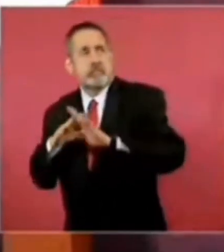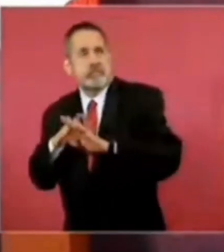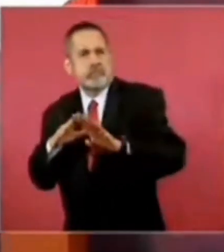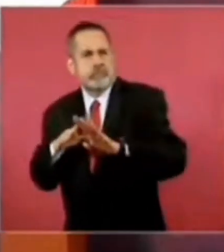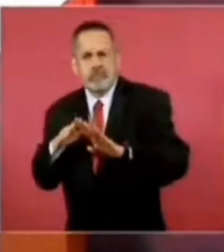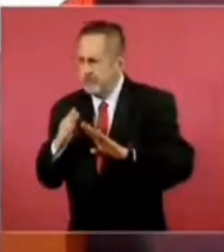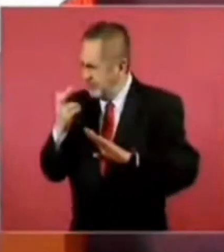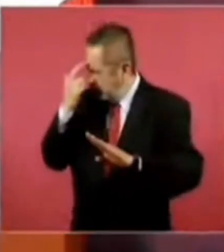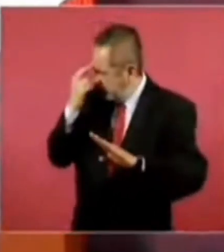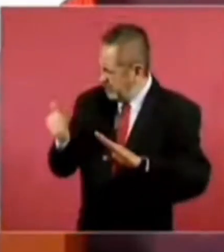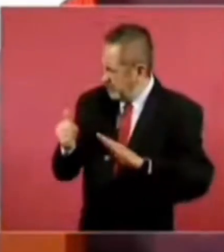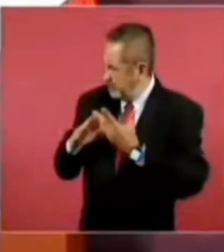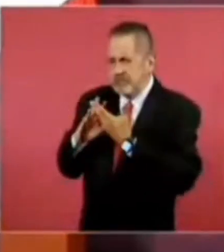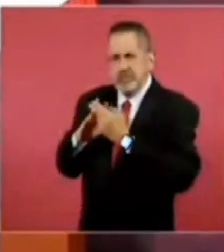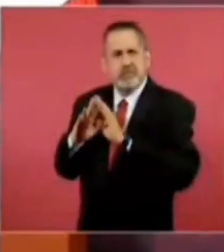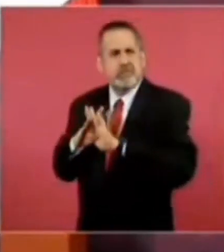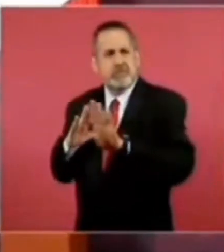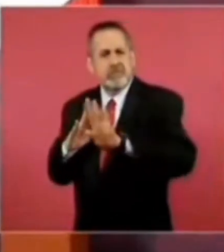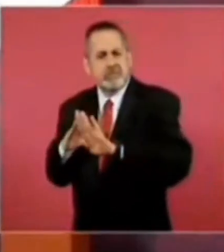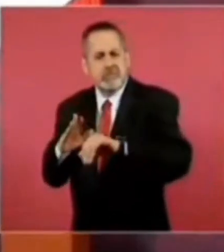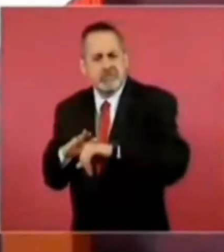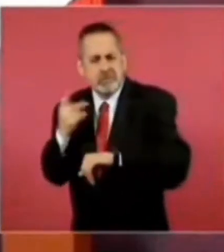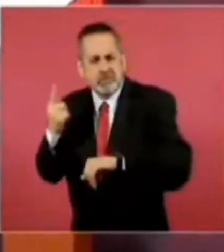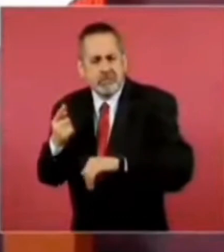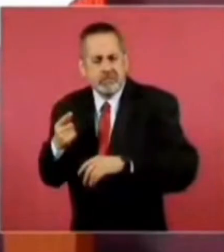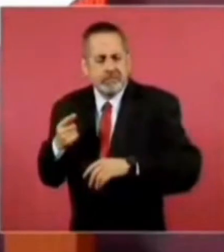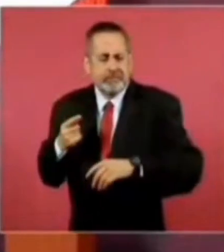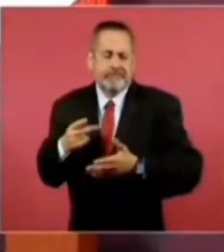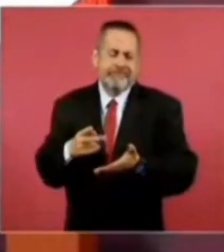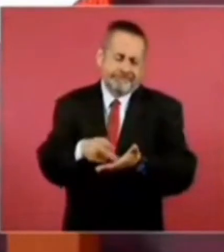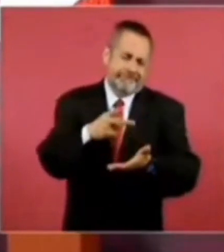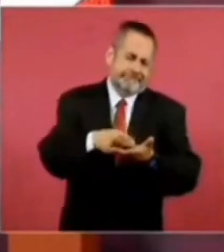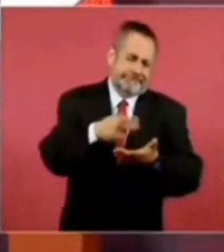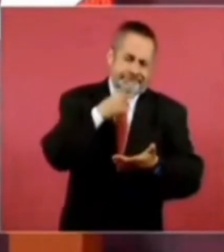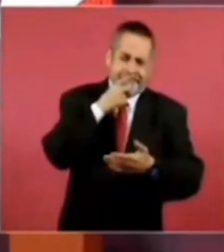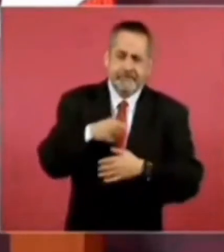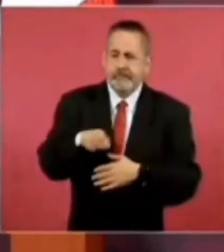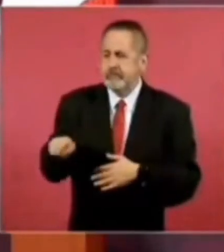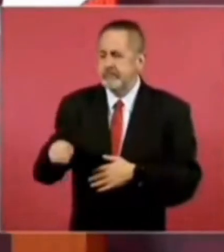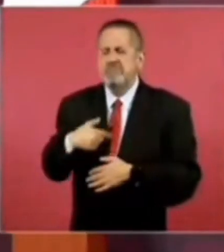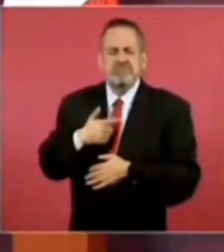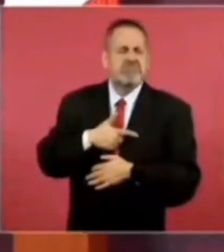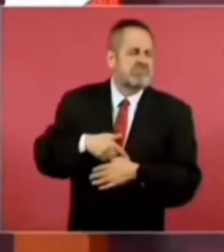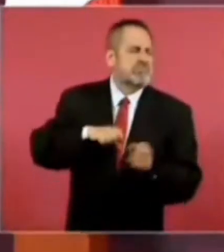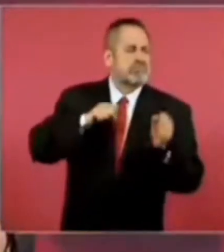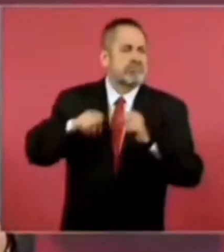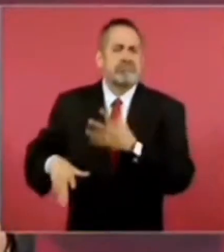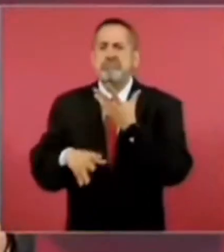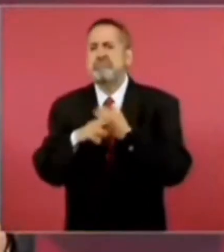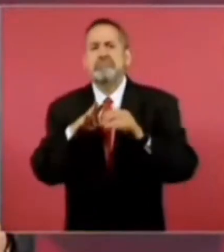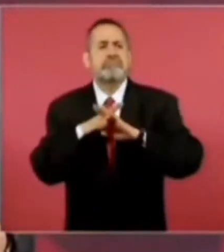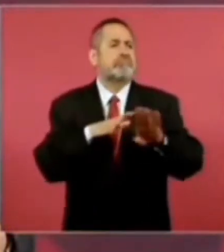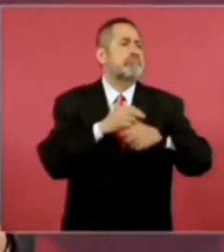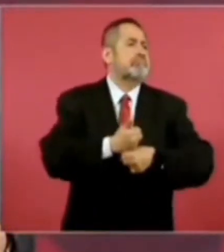lo hemos dicho miles de veces, por gusto, lo hace por necesidad.